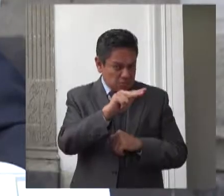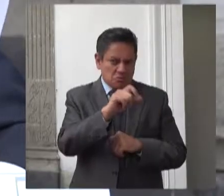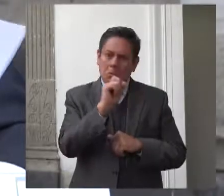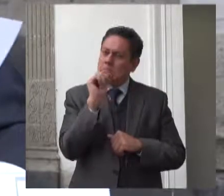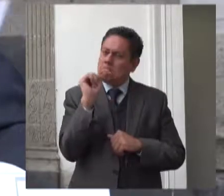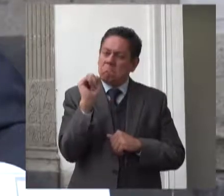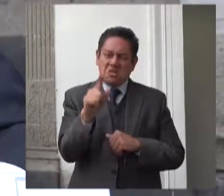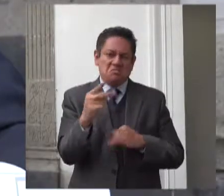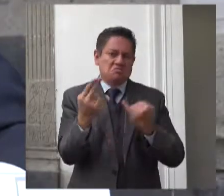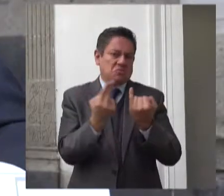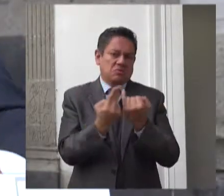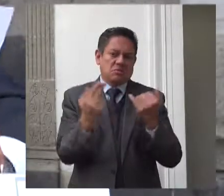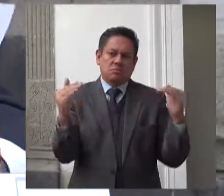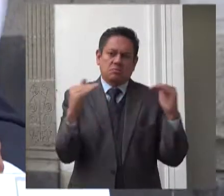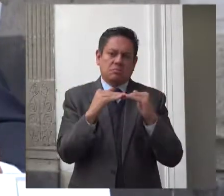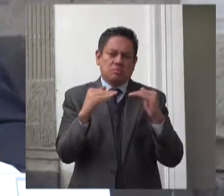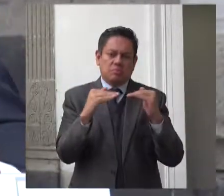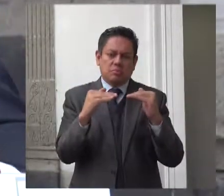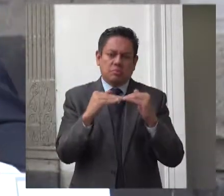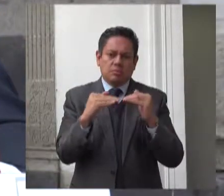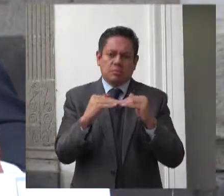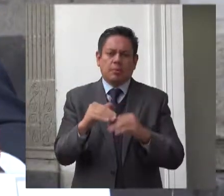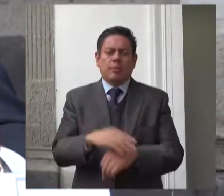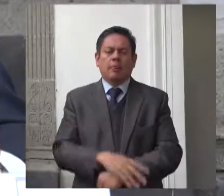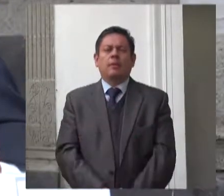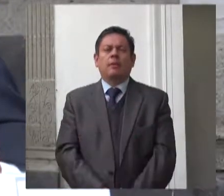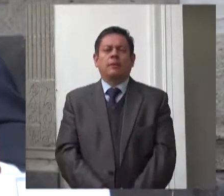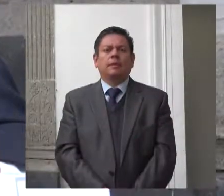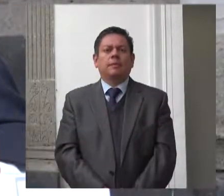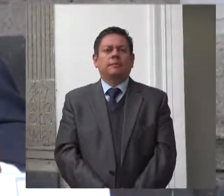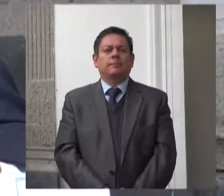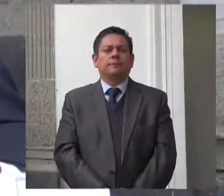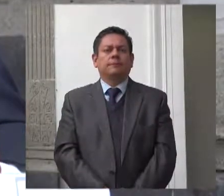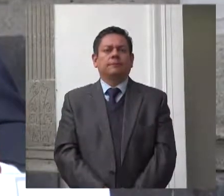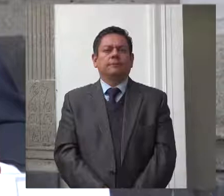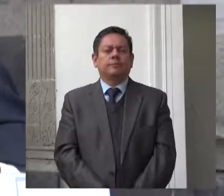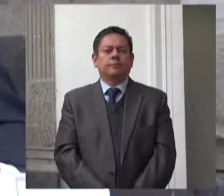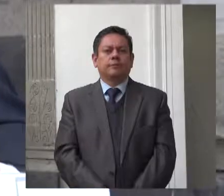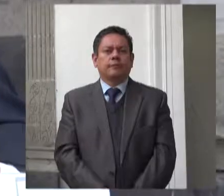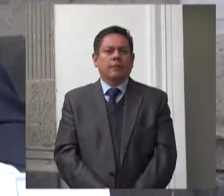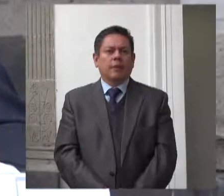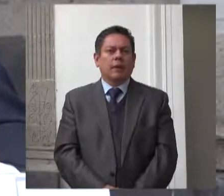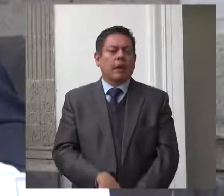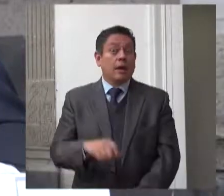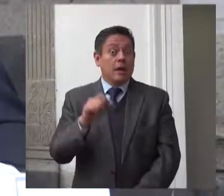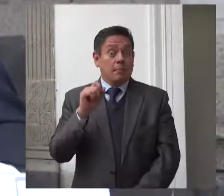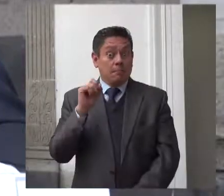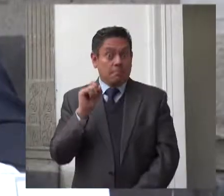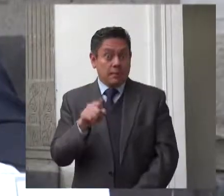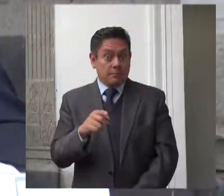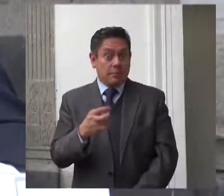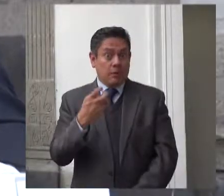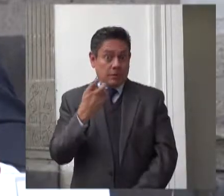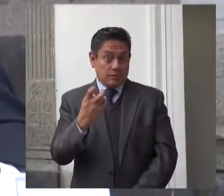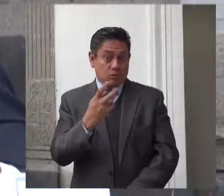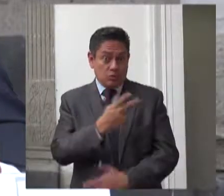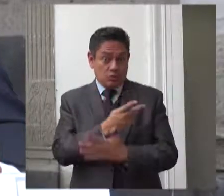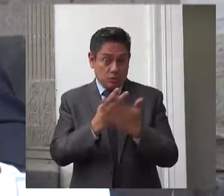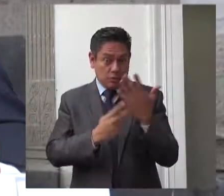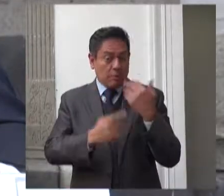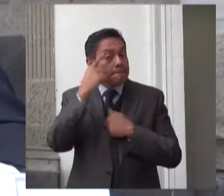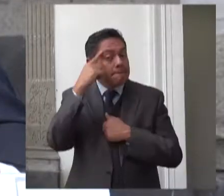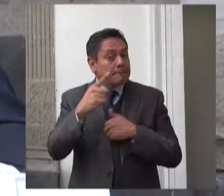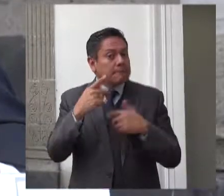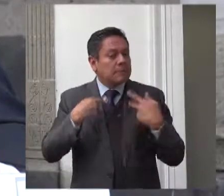inmediato anterior. De igual forma, por tratarse de un programa dirigido al